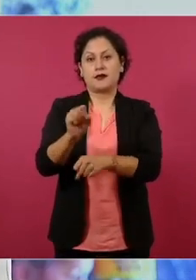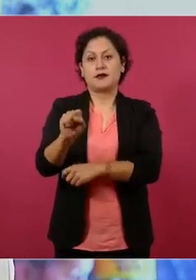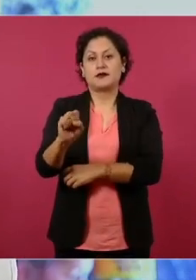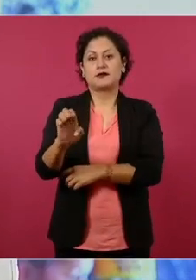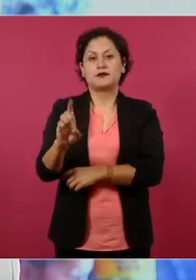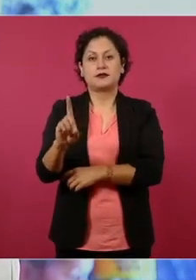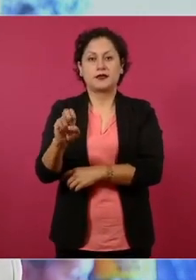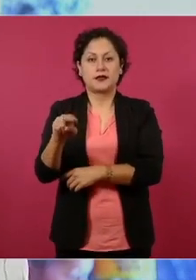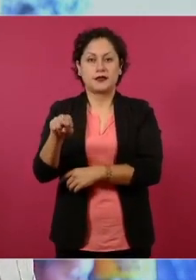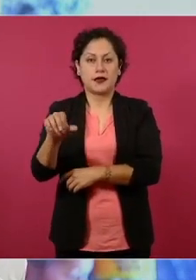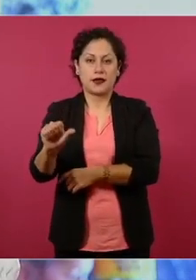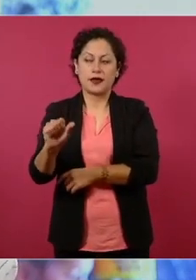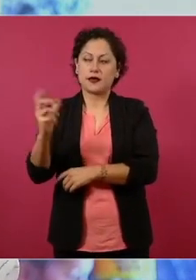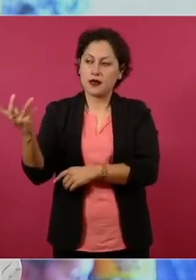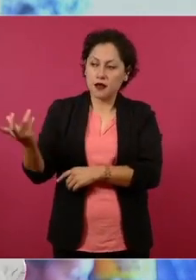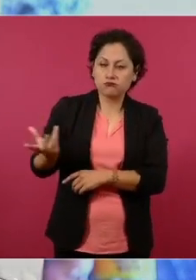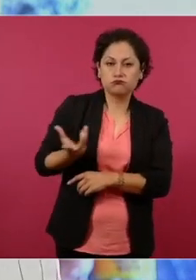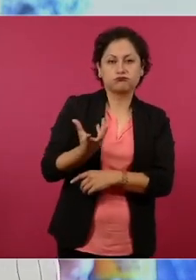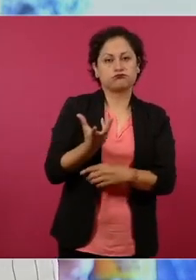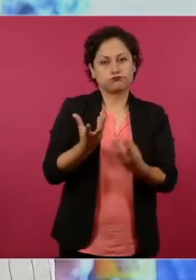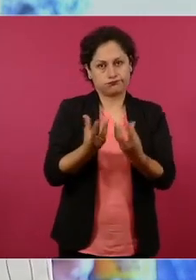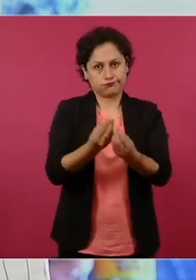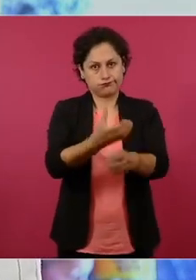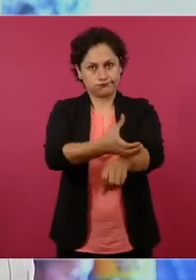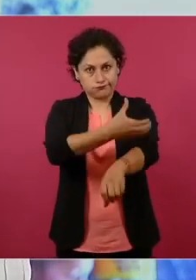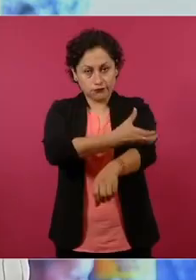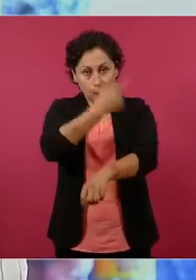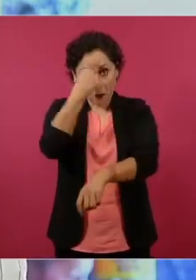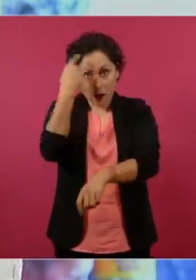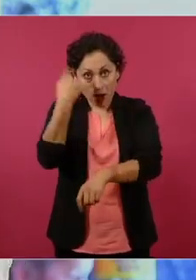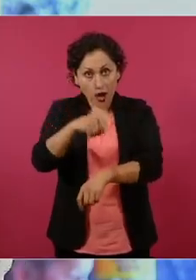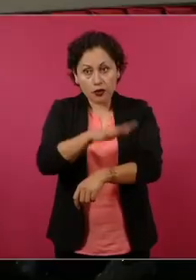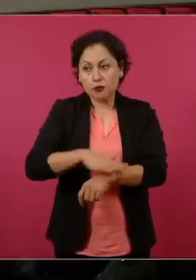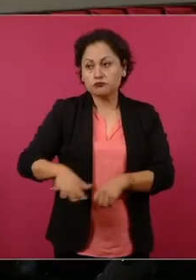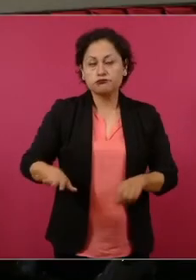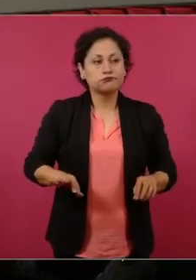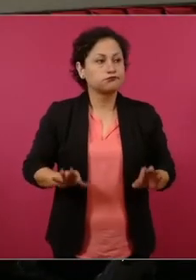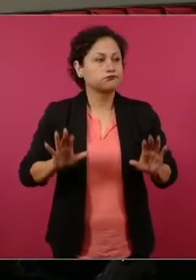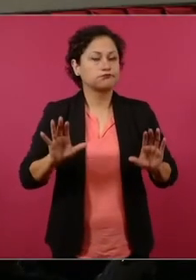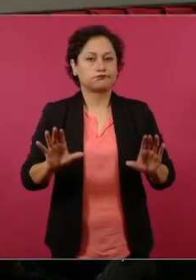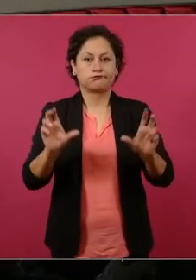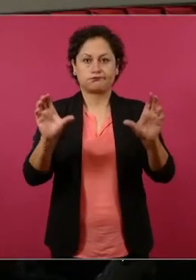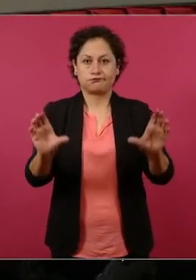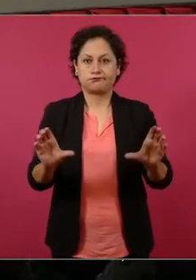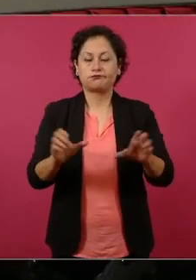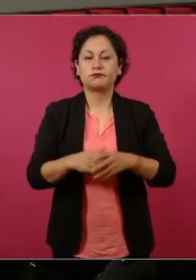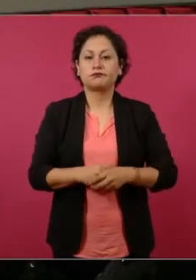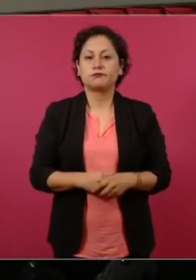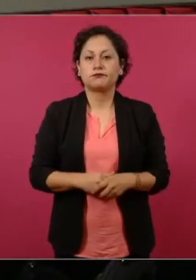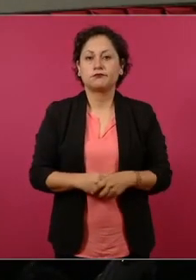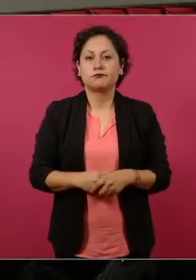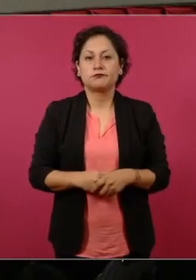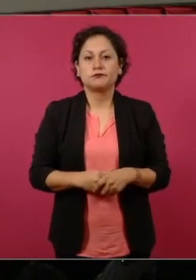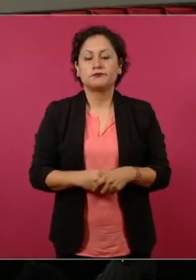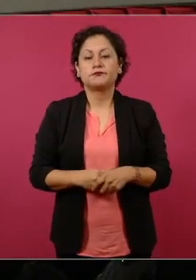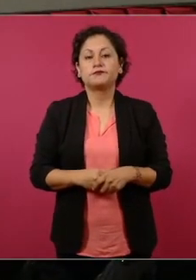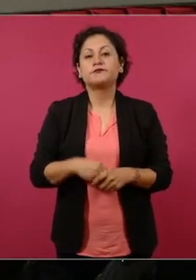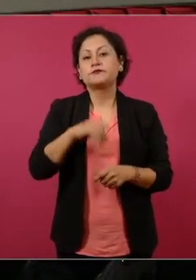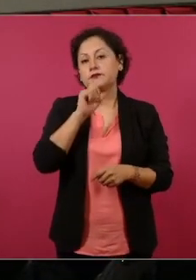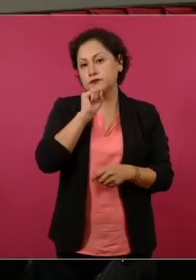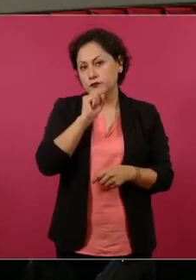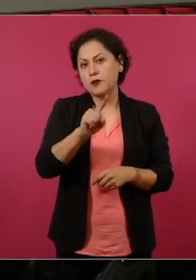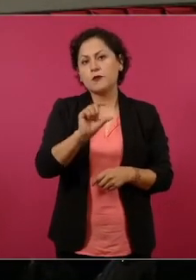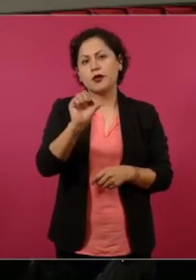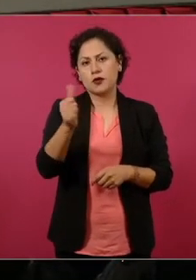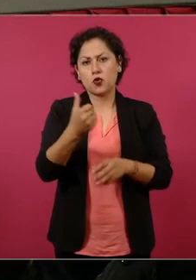elementos de esta dependencia. Y se tuvieron otras acciones, por ejemplo,